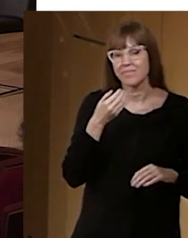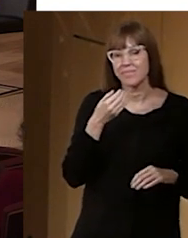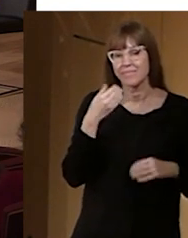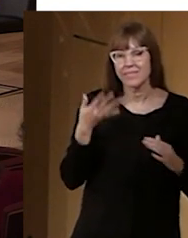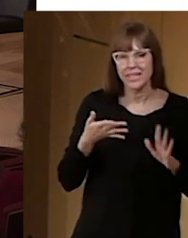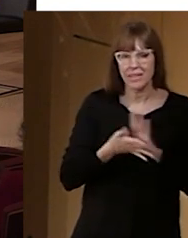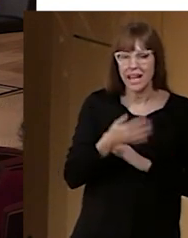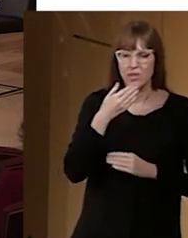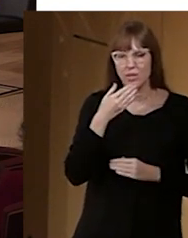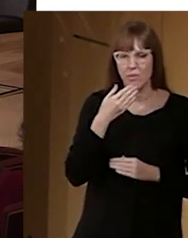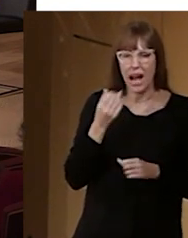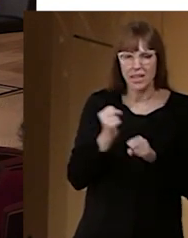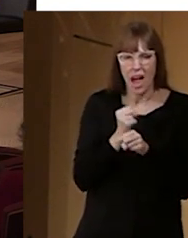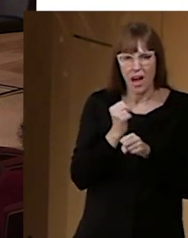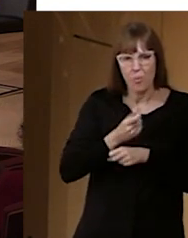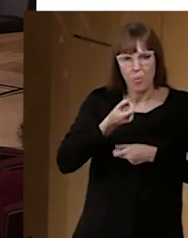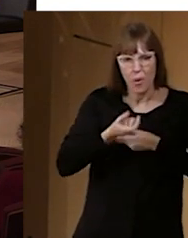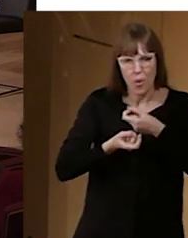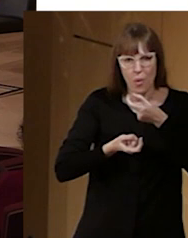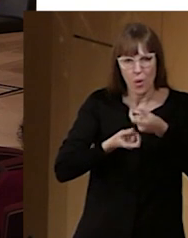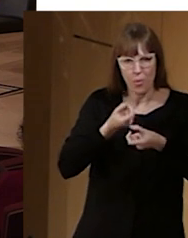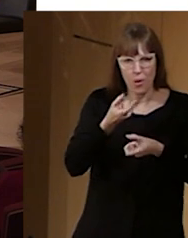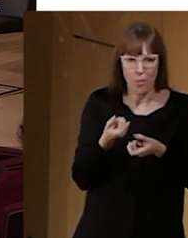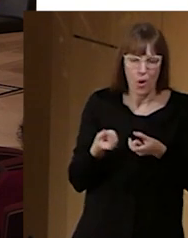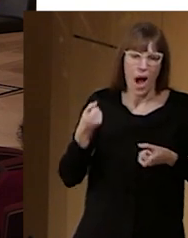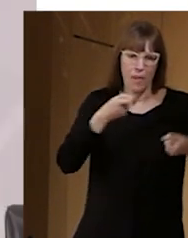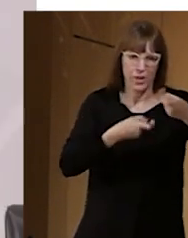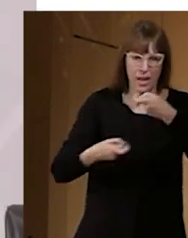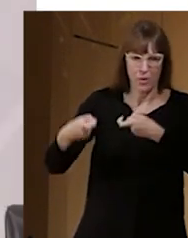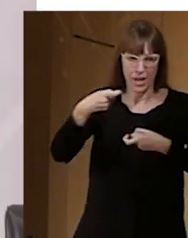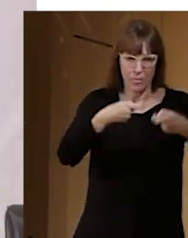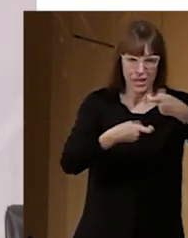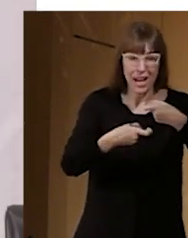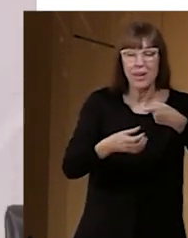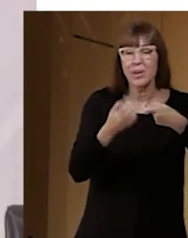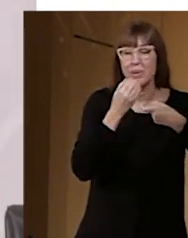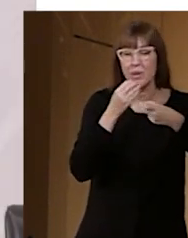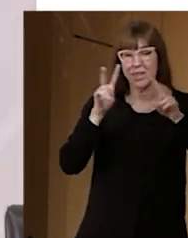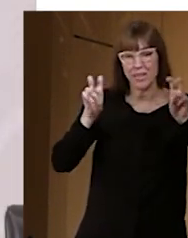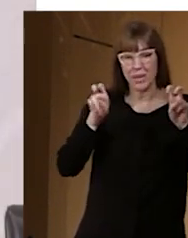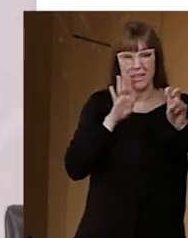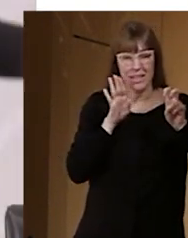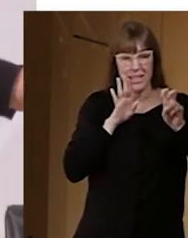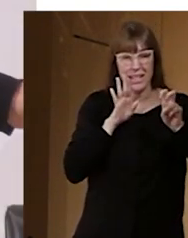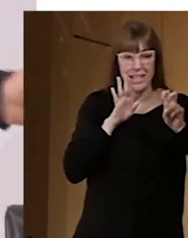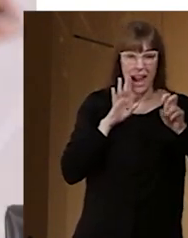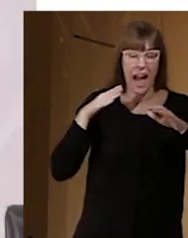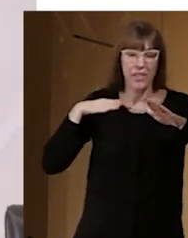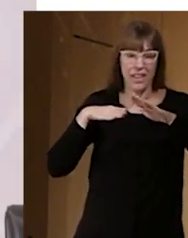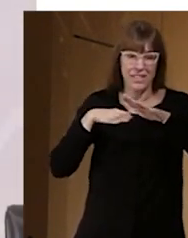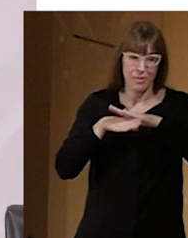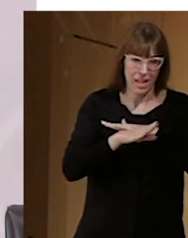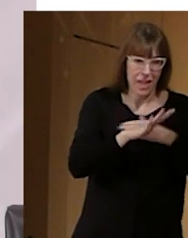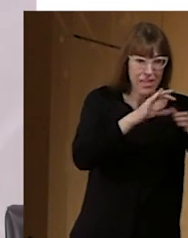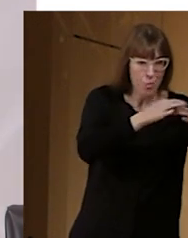pequeños granitos de arena en todas las cadenas. También salía, que me gusta mucho esa frase, la cadena de la accesibilidad parte